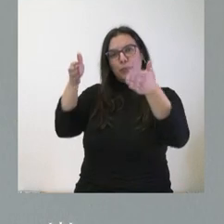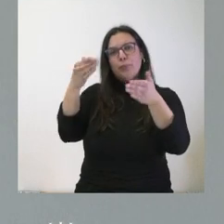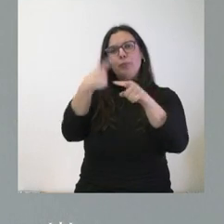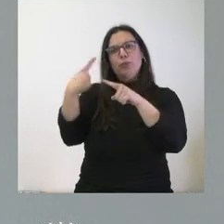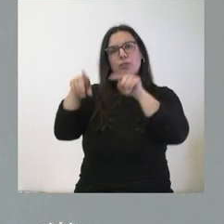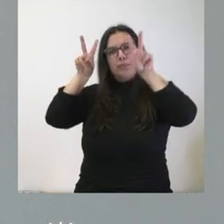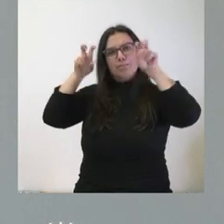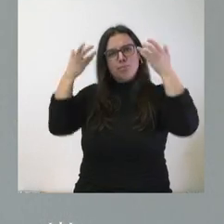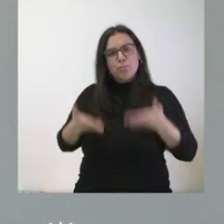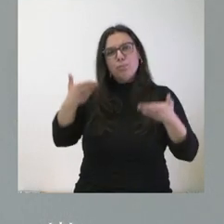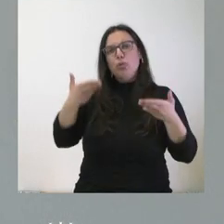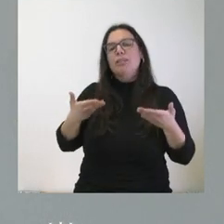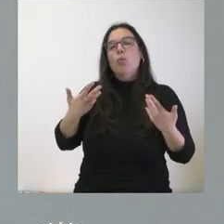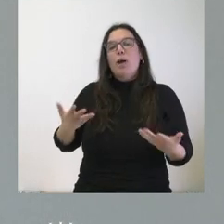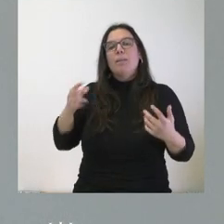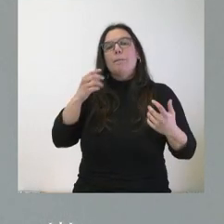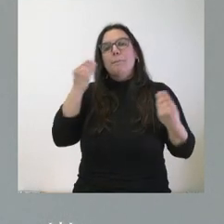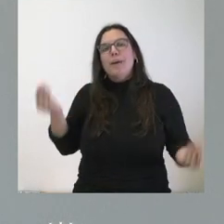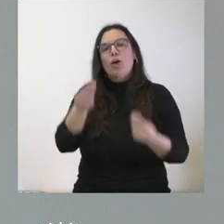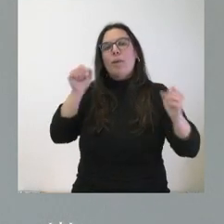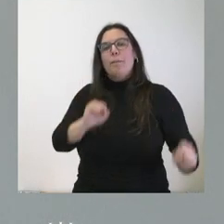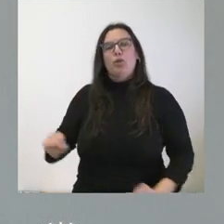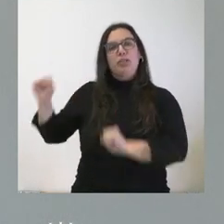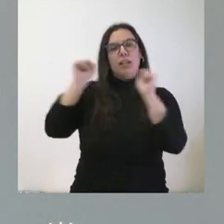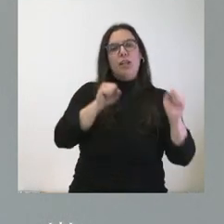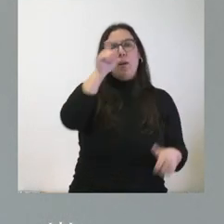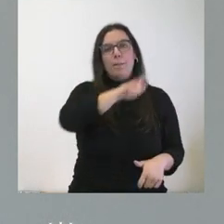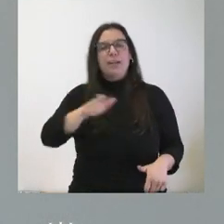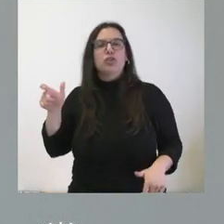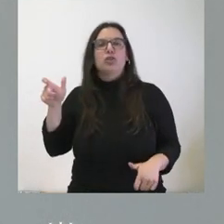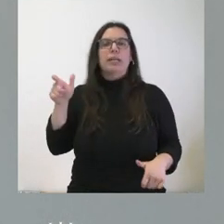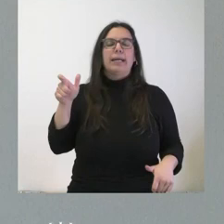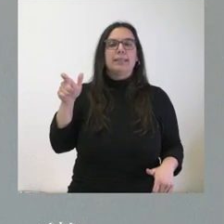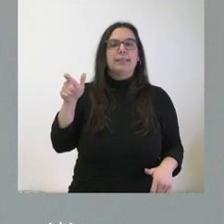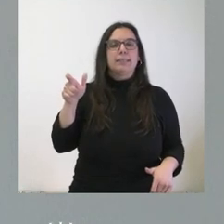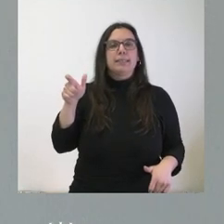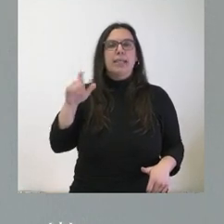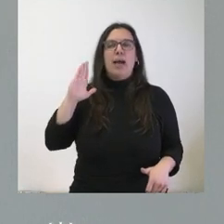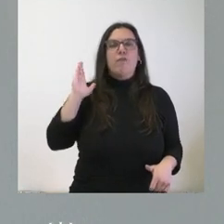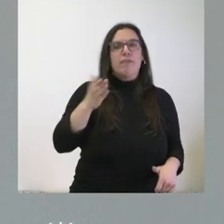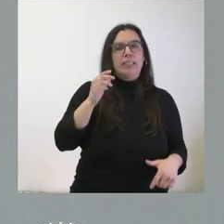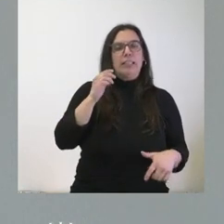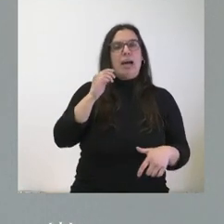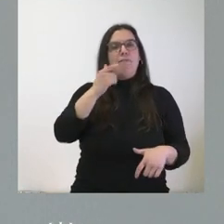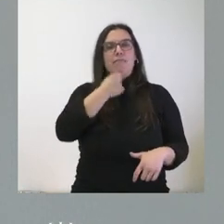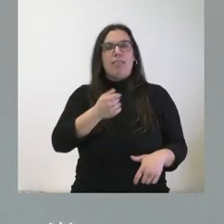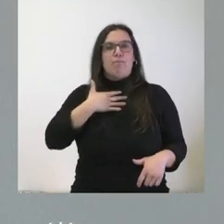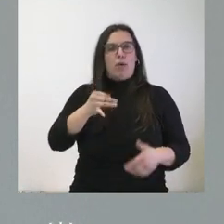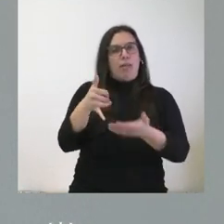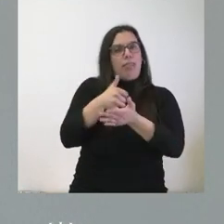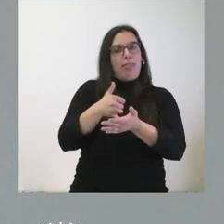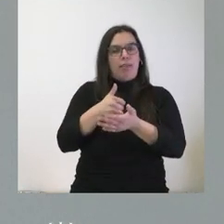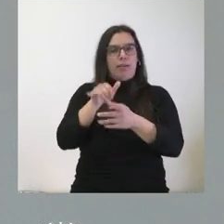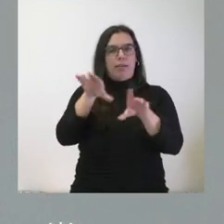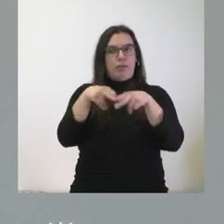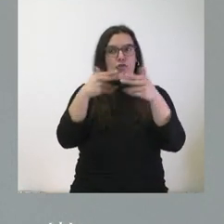que es mejorar la protección de las personas que tienen más vulnerabilidad en el conjunto de la sociedad. Y lo hacemos